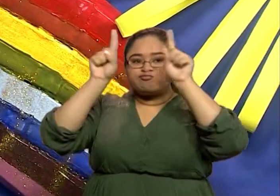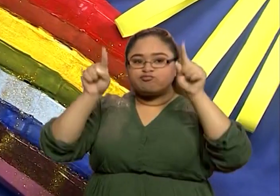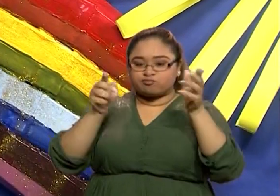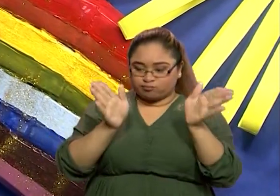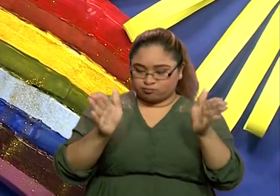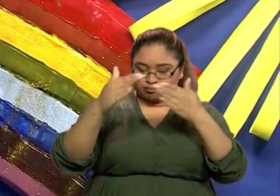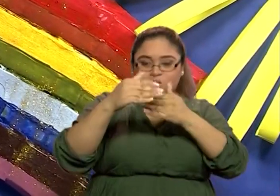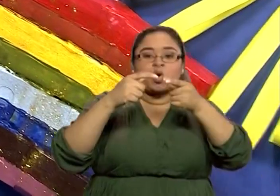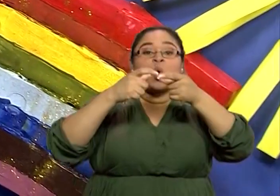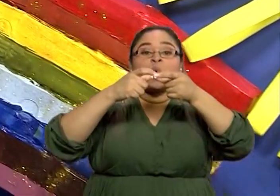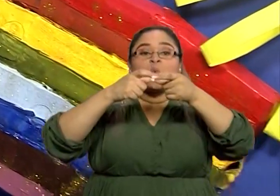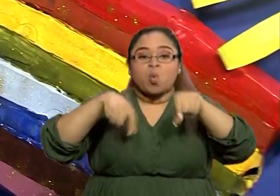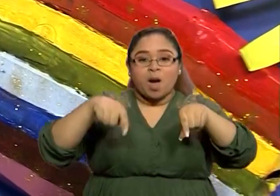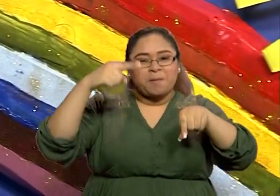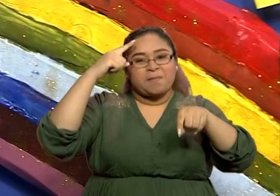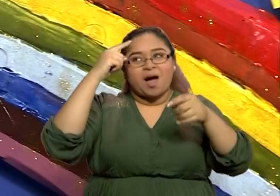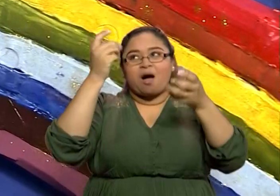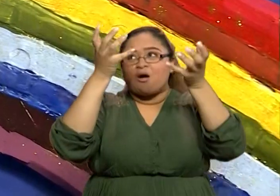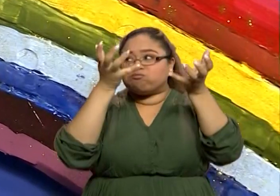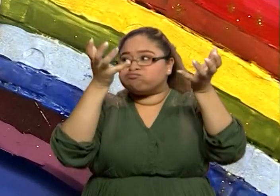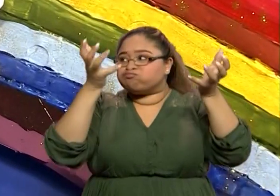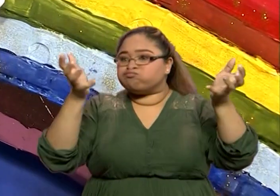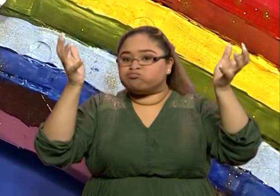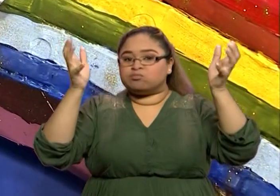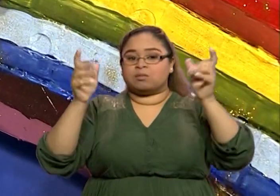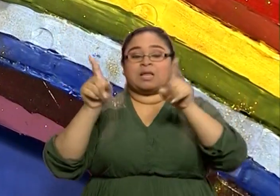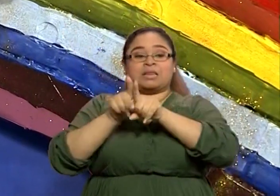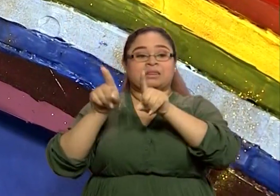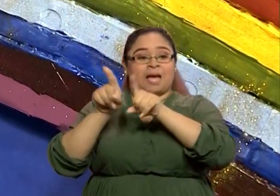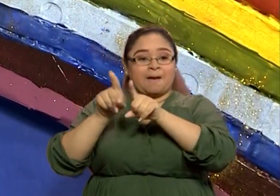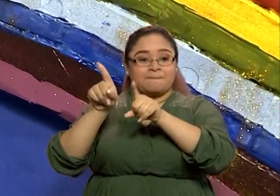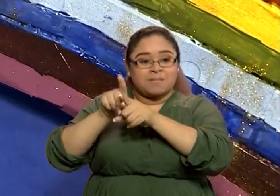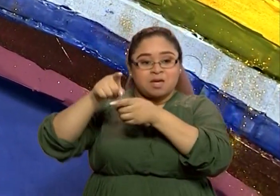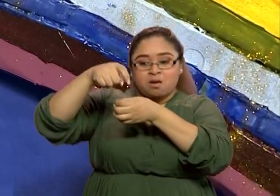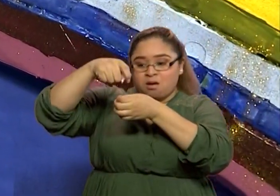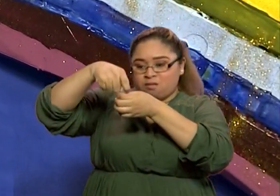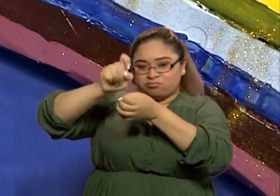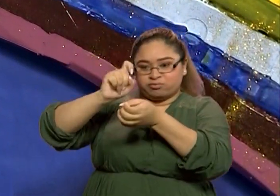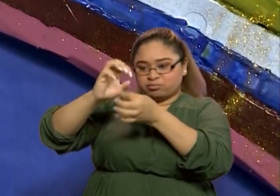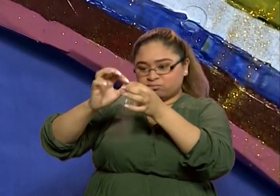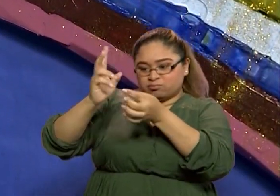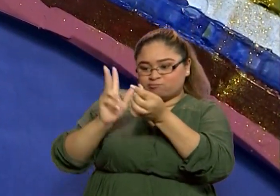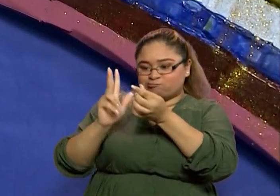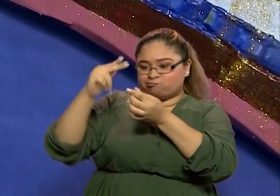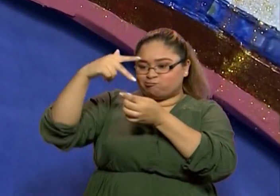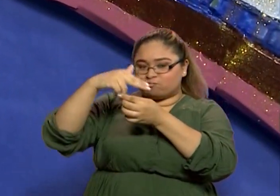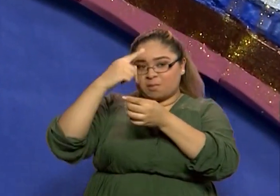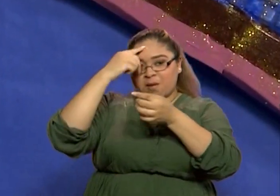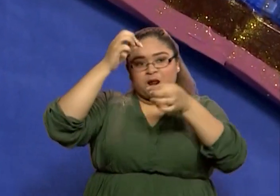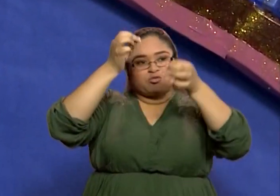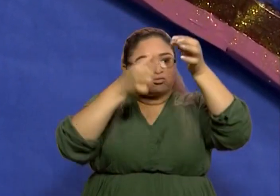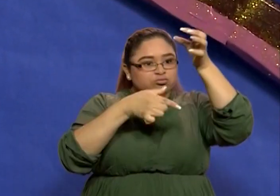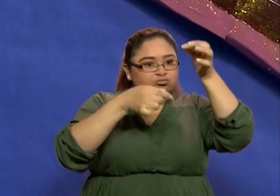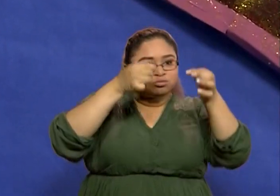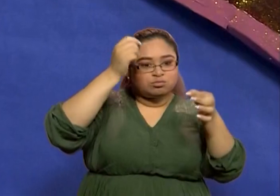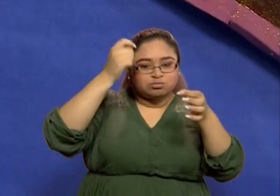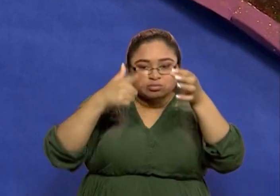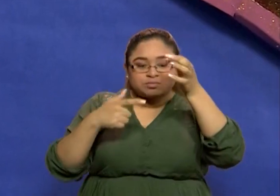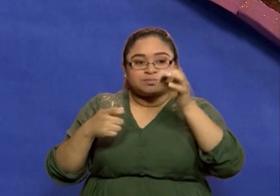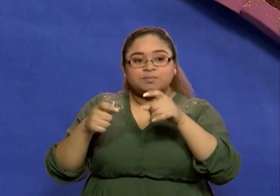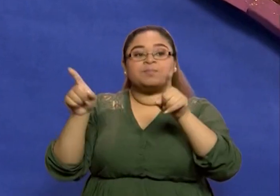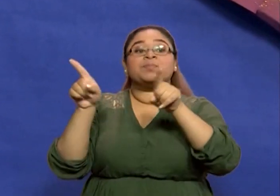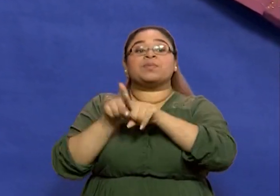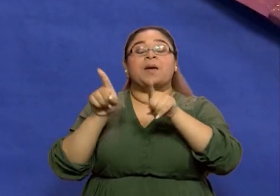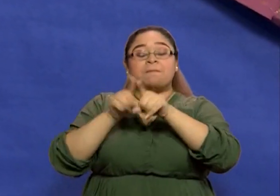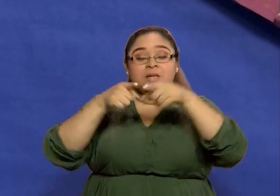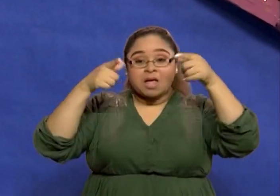huevo para las nubes, utilizamos latas para las gotas de lluvia, utilizamos el cartón